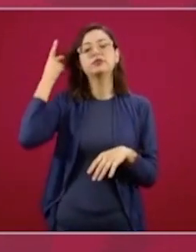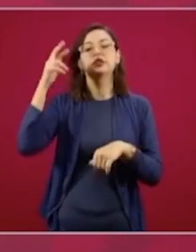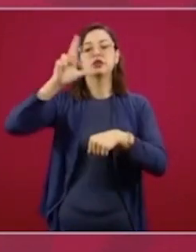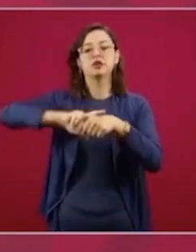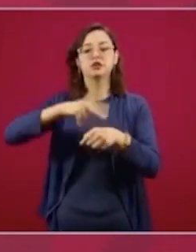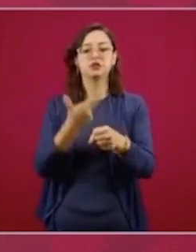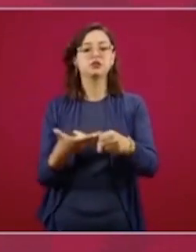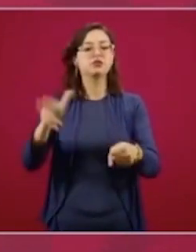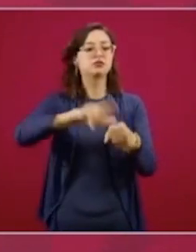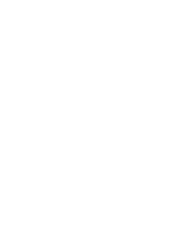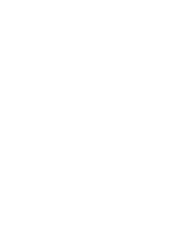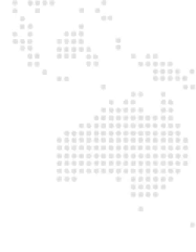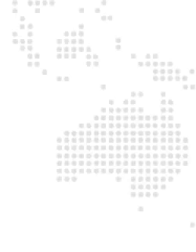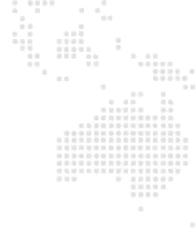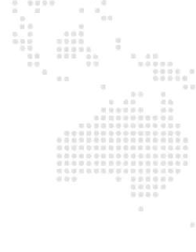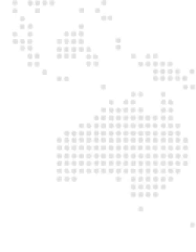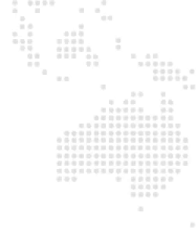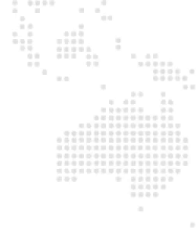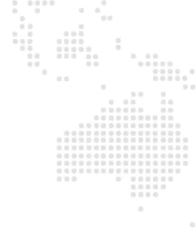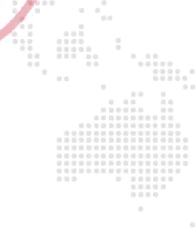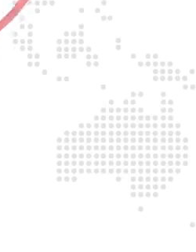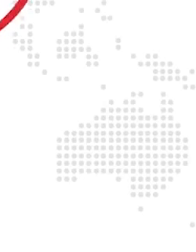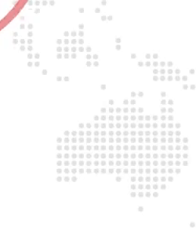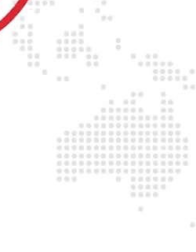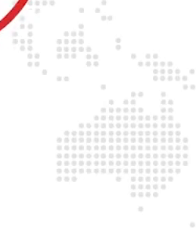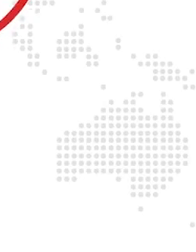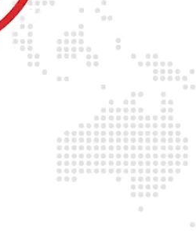hospitales. Gracias. Gracias.